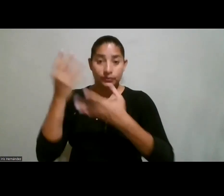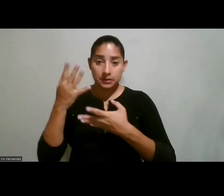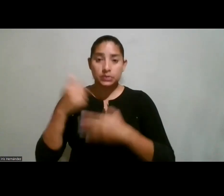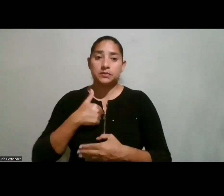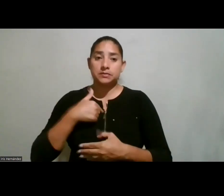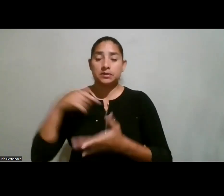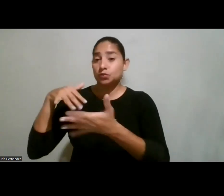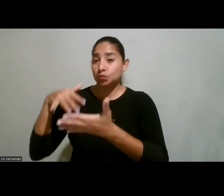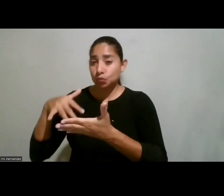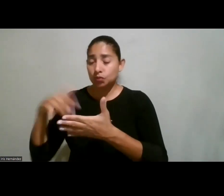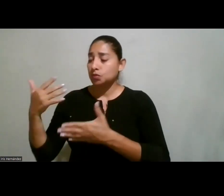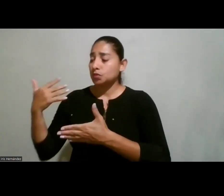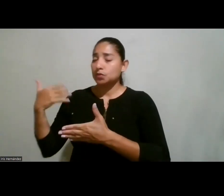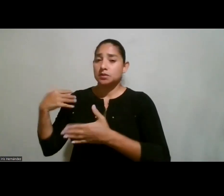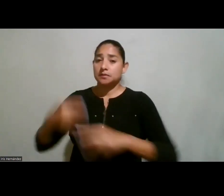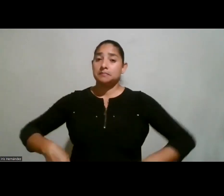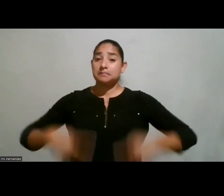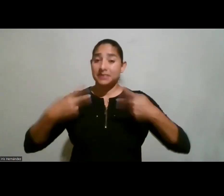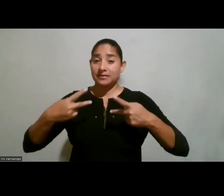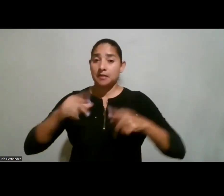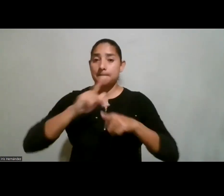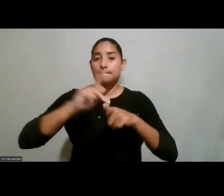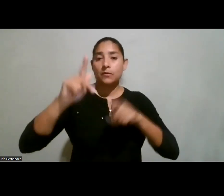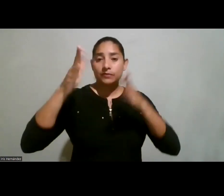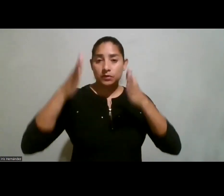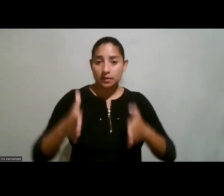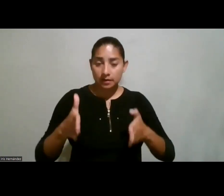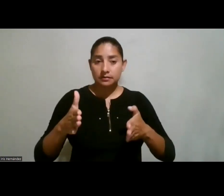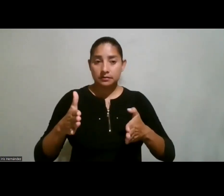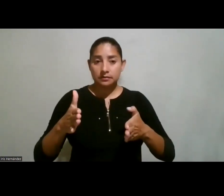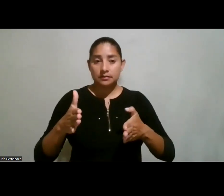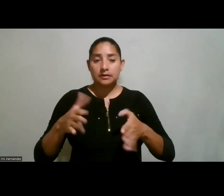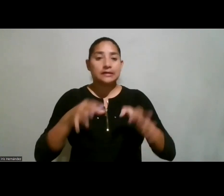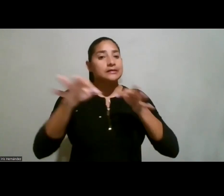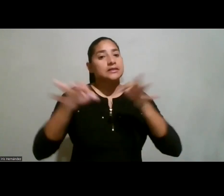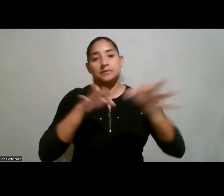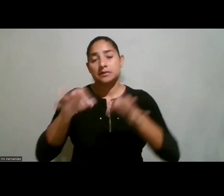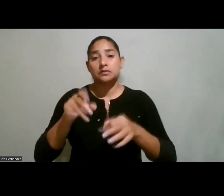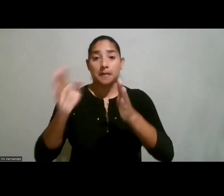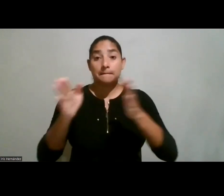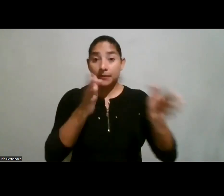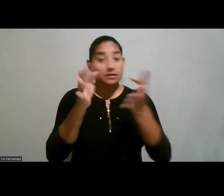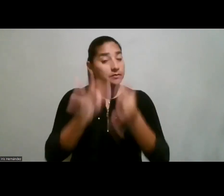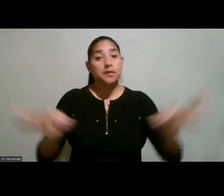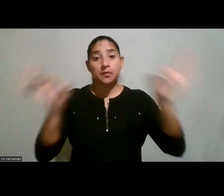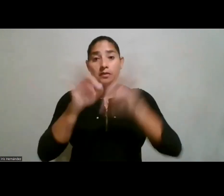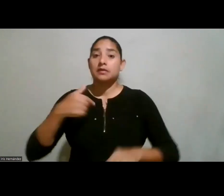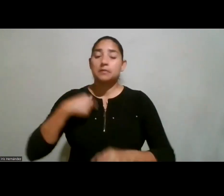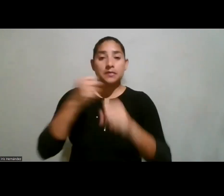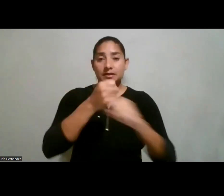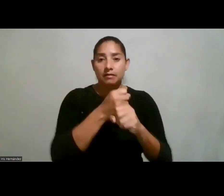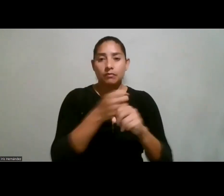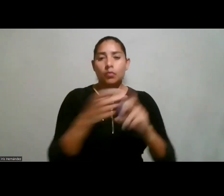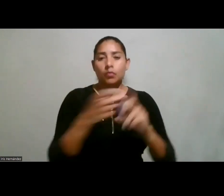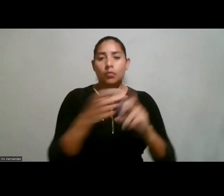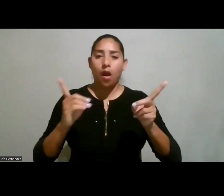sobre lo que ha sido hasta ahora mi vida profesional, mencionar que una parte muy importante de mi trabajo ha sido